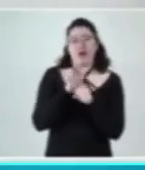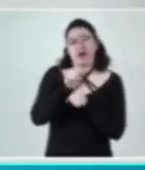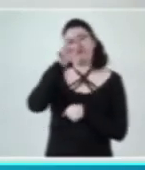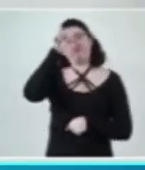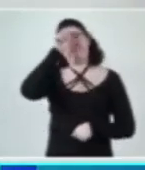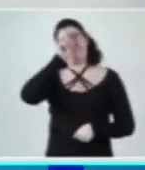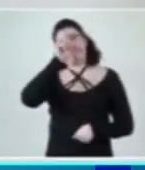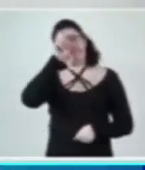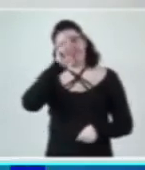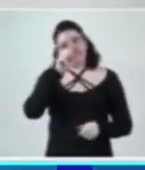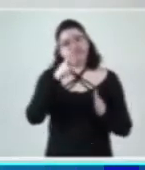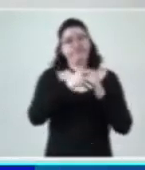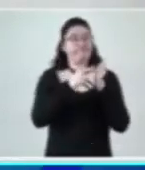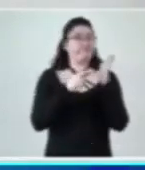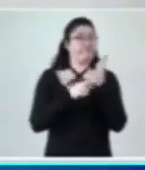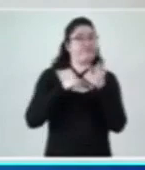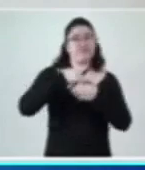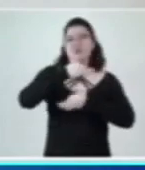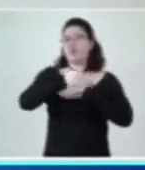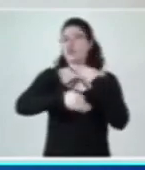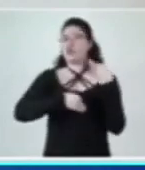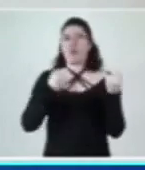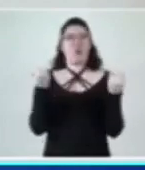las mismas medidas.